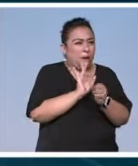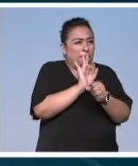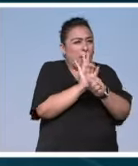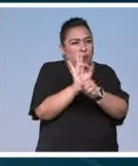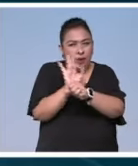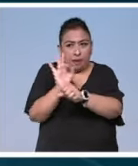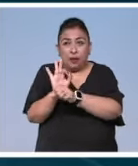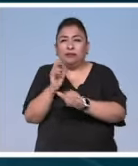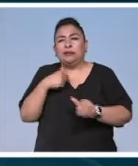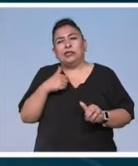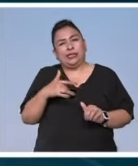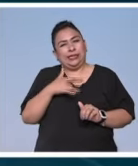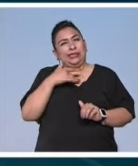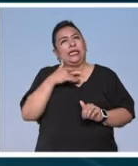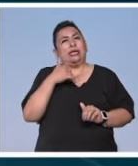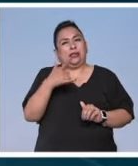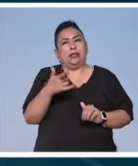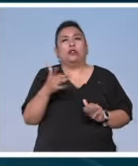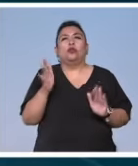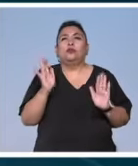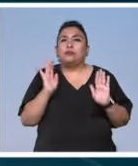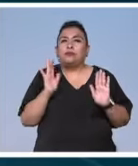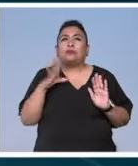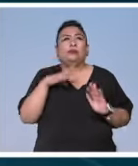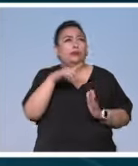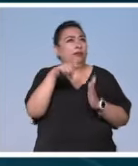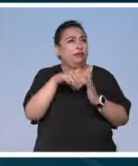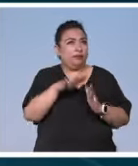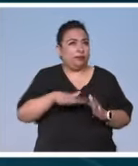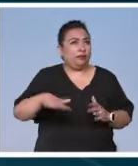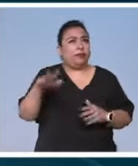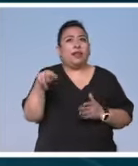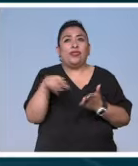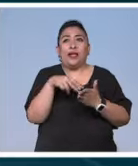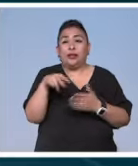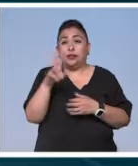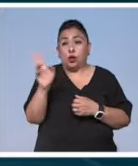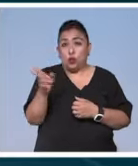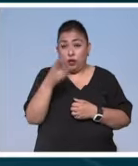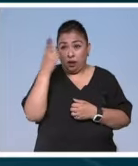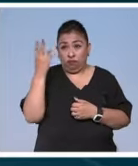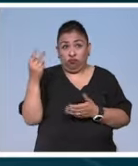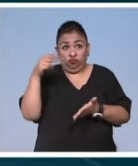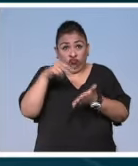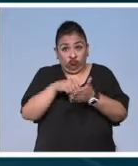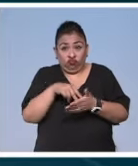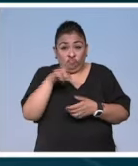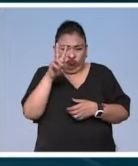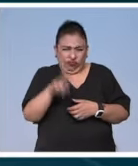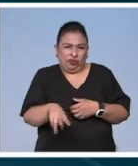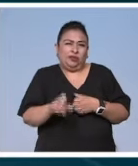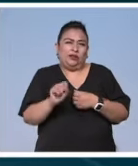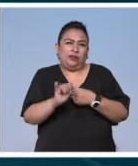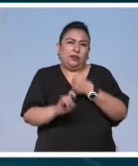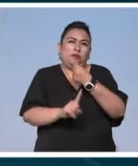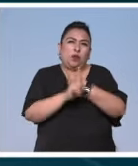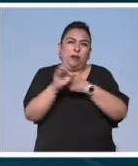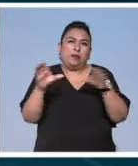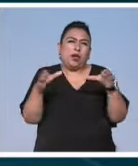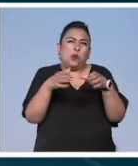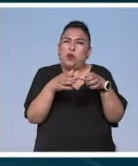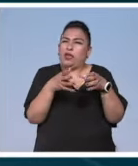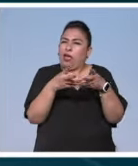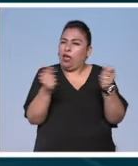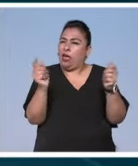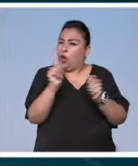Entonces, siento que el poder estar en un espacio como Danza UNAM, si bien no es que resuelve todos los problemas de la comunidad, pero